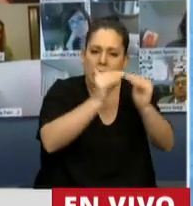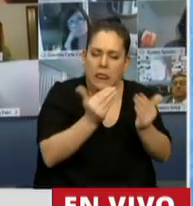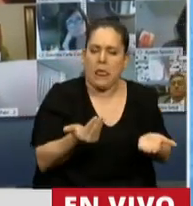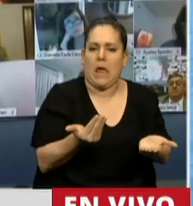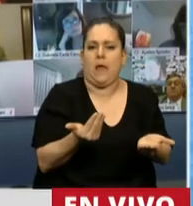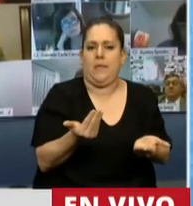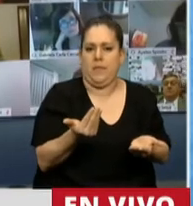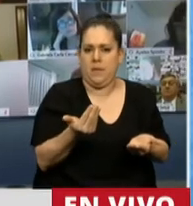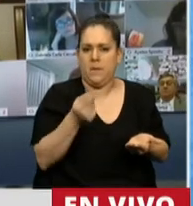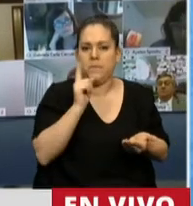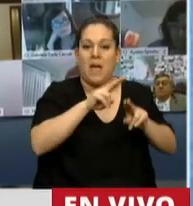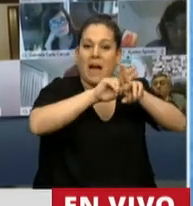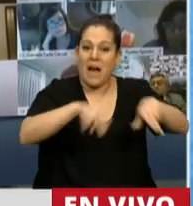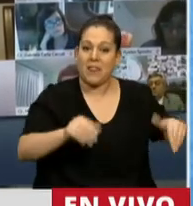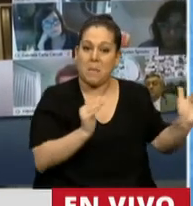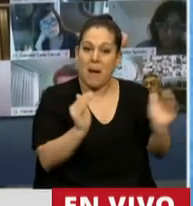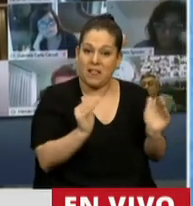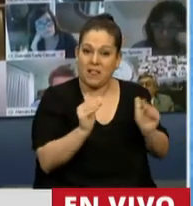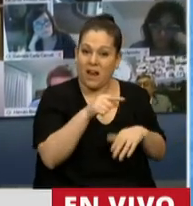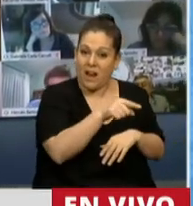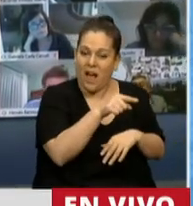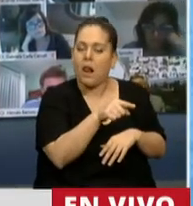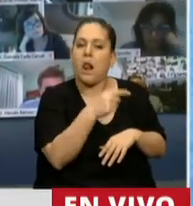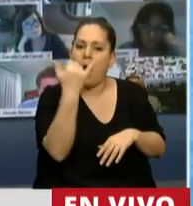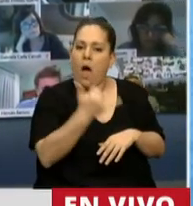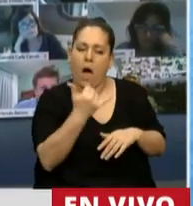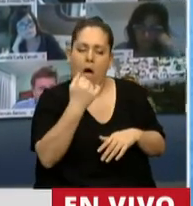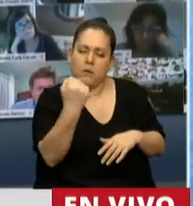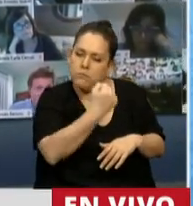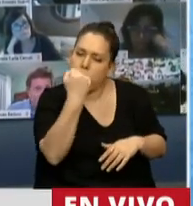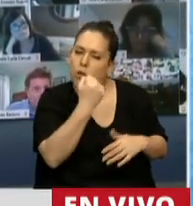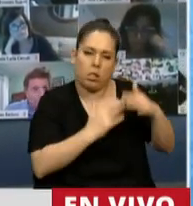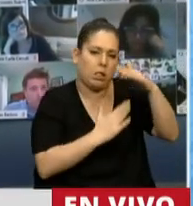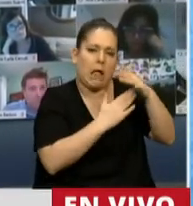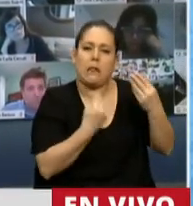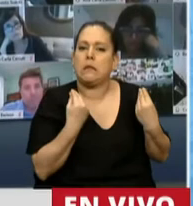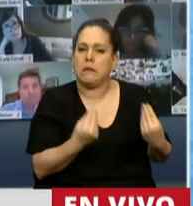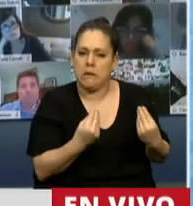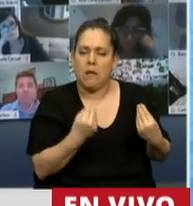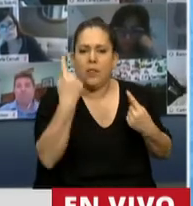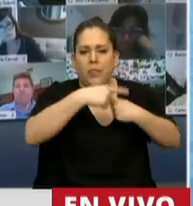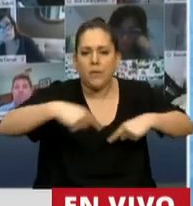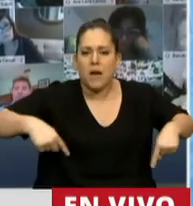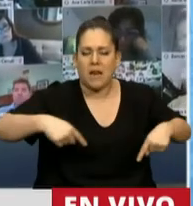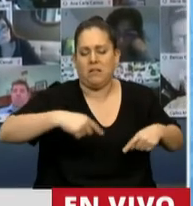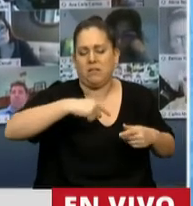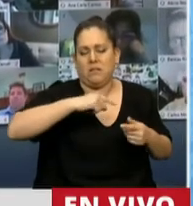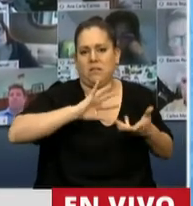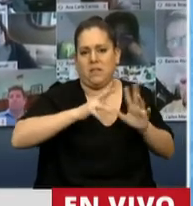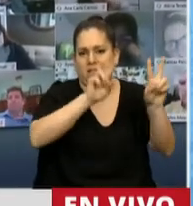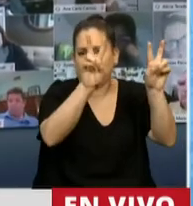jardines maternales cumplen una función social esencial que se proyecta en múltiples direcciones